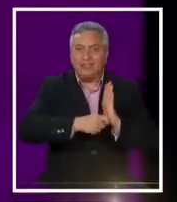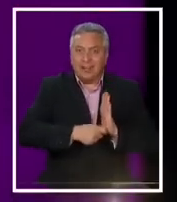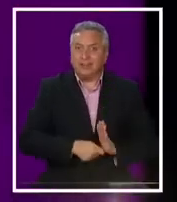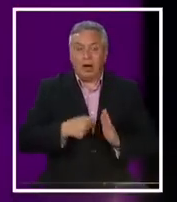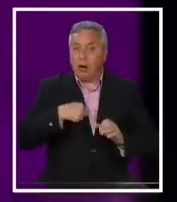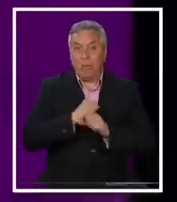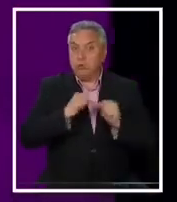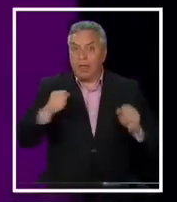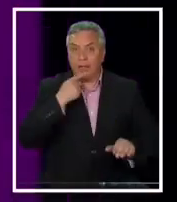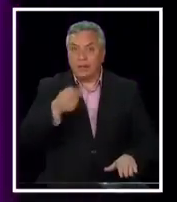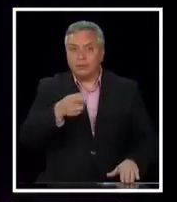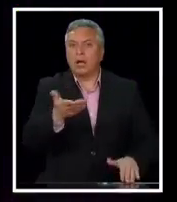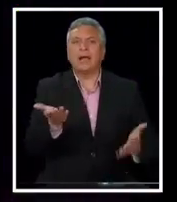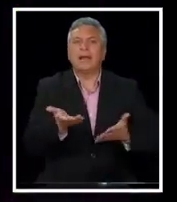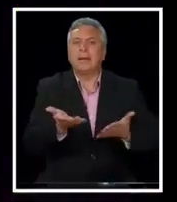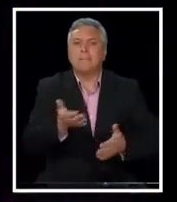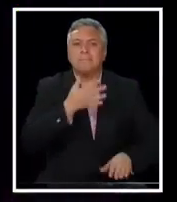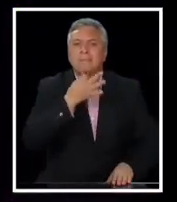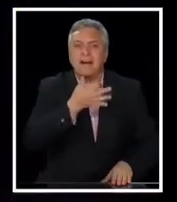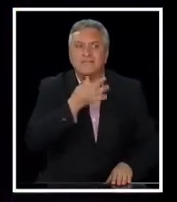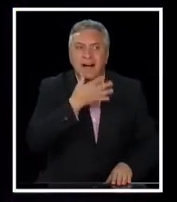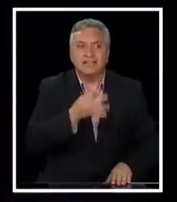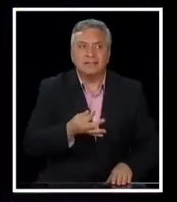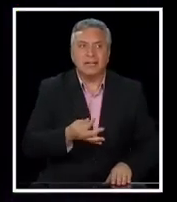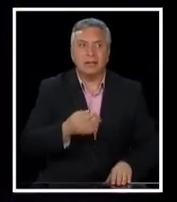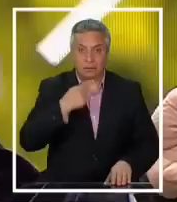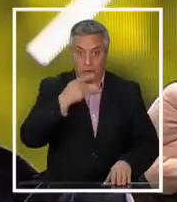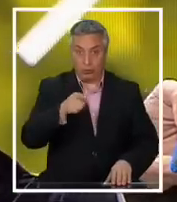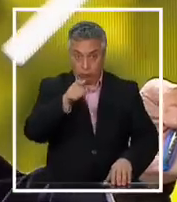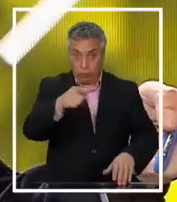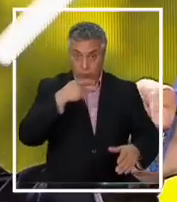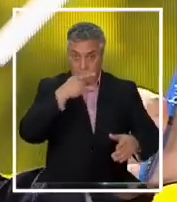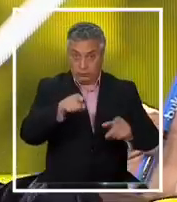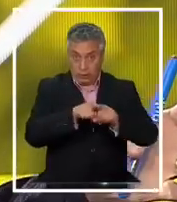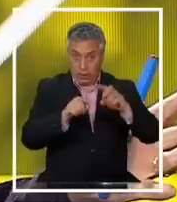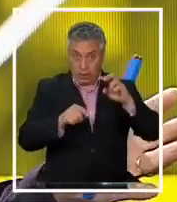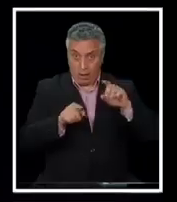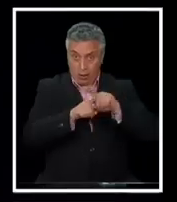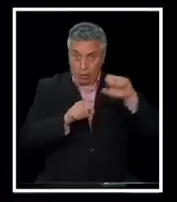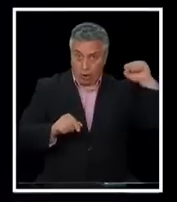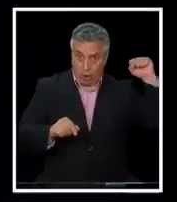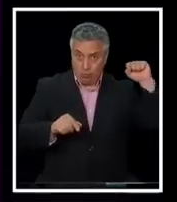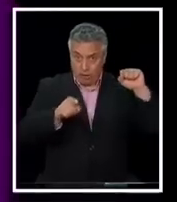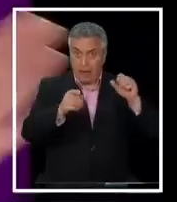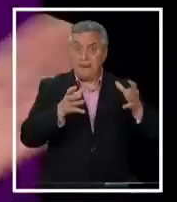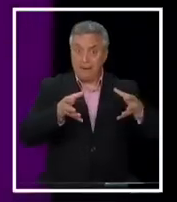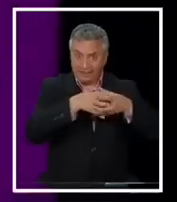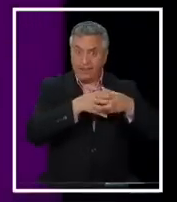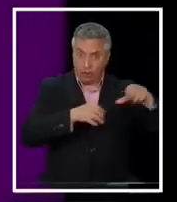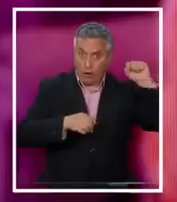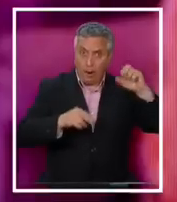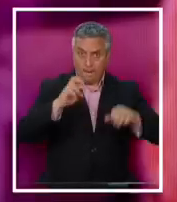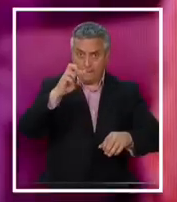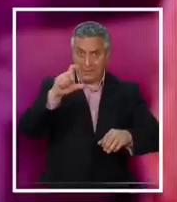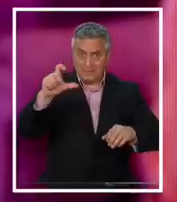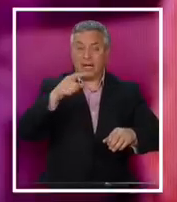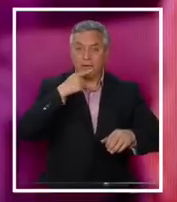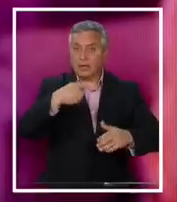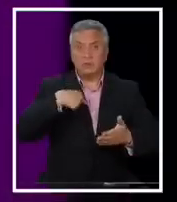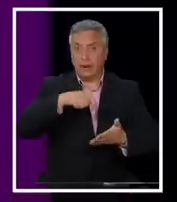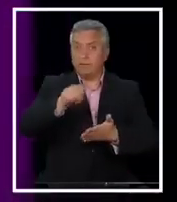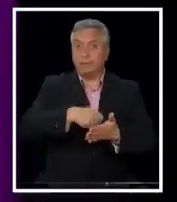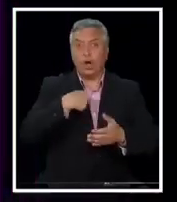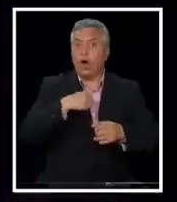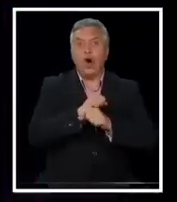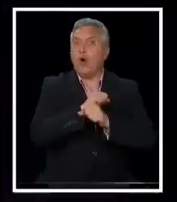lo pueda garantizar. Entonces, ¿qué es más fácil? ¿Qué? ¿Usted dice que Comunista le puso un candado a Paulina y compañera? No, no. El Partido Comunista, saliendo de la firma, dice, yo